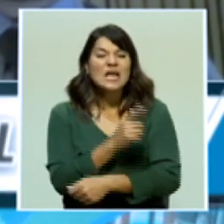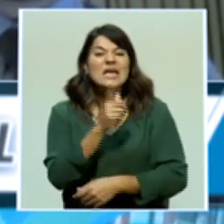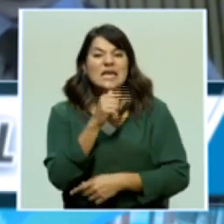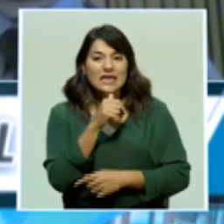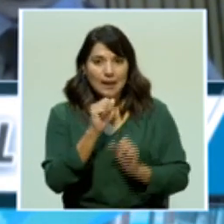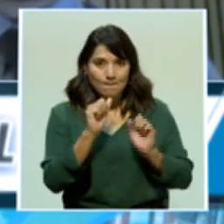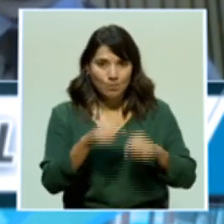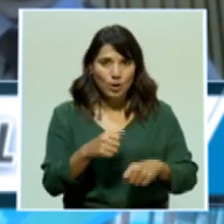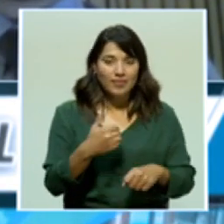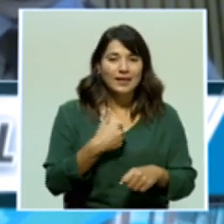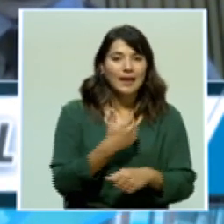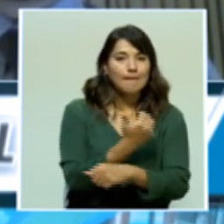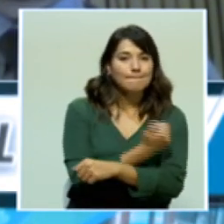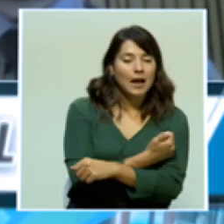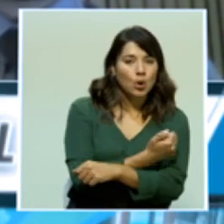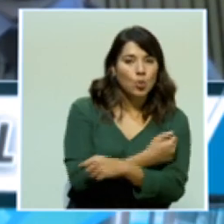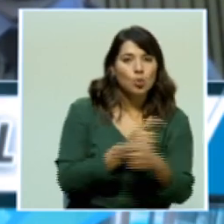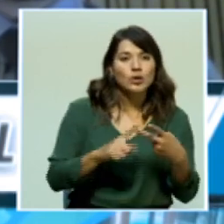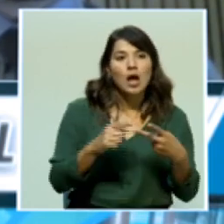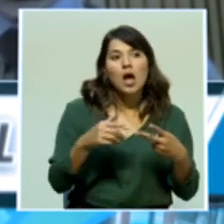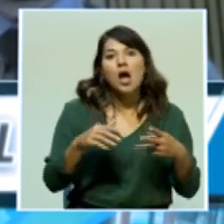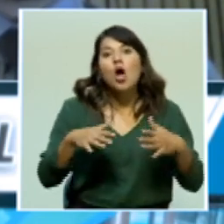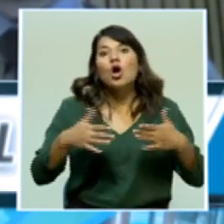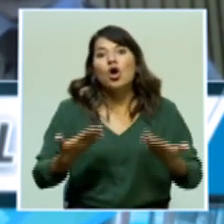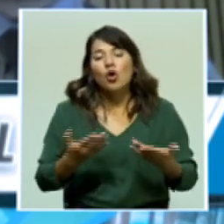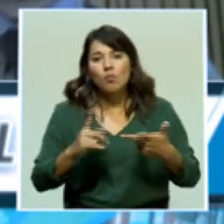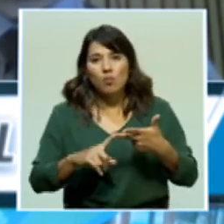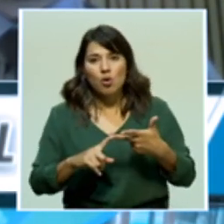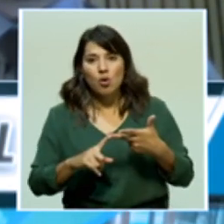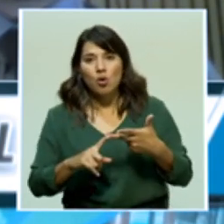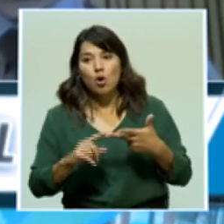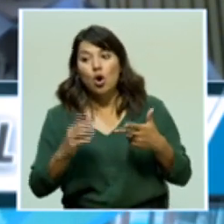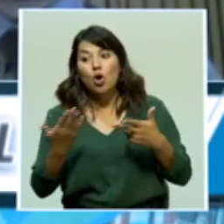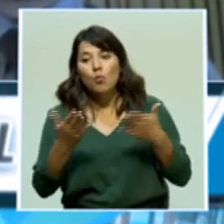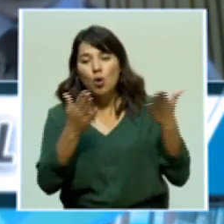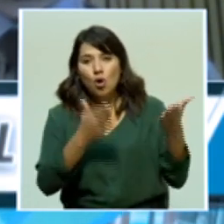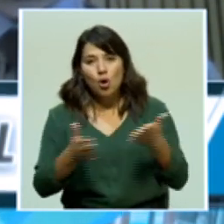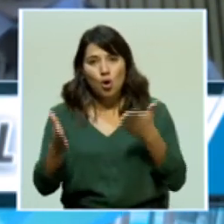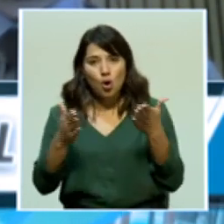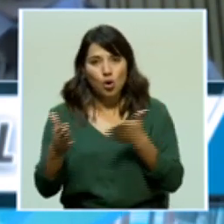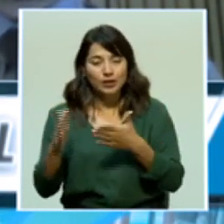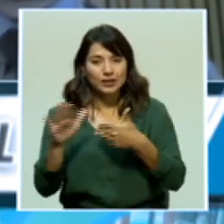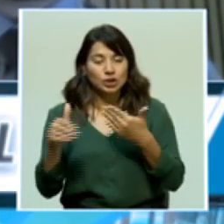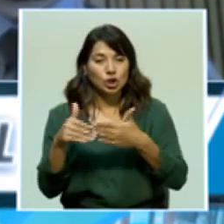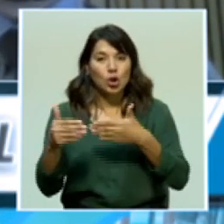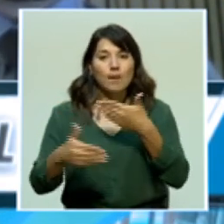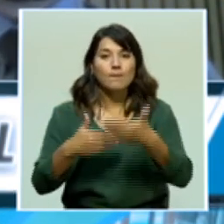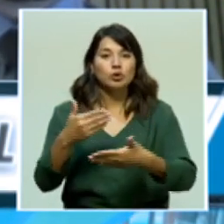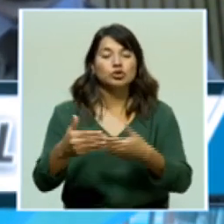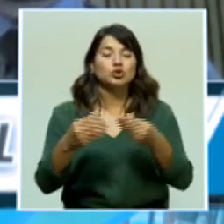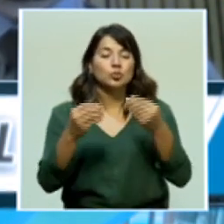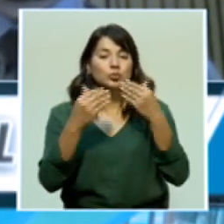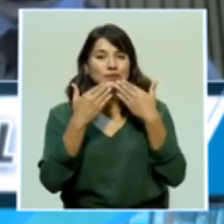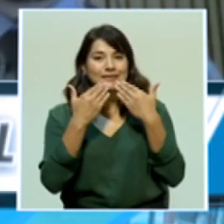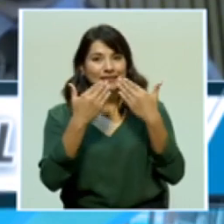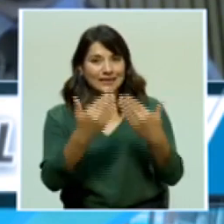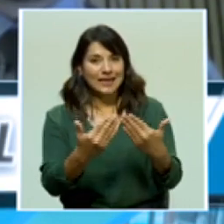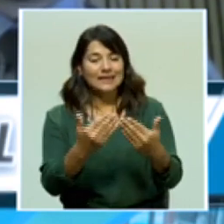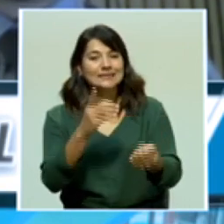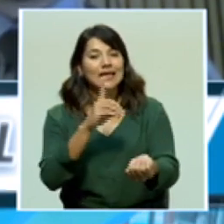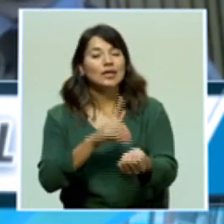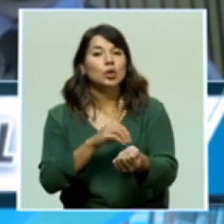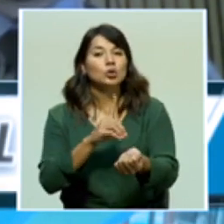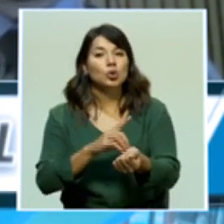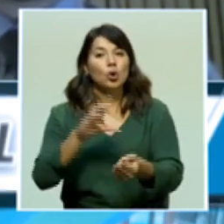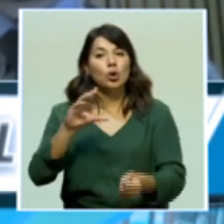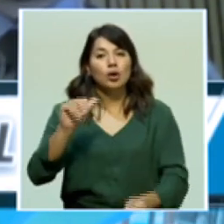van a recibir las vacunas, en qué condiciones y cómo se va a organizar todo este procedimiento. Muchísimas gracias al doctor